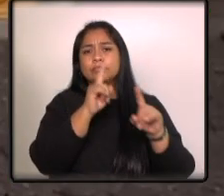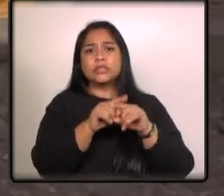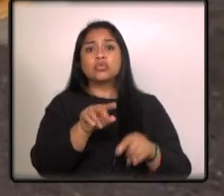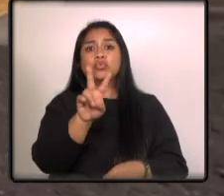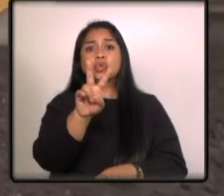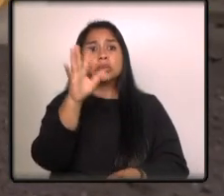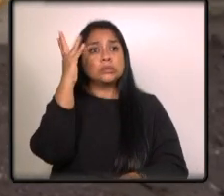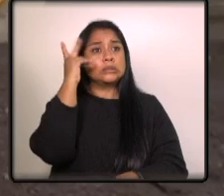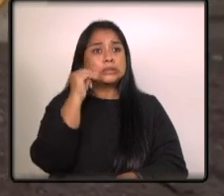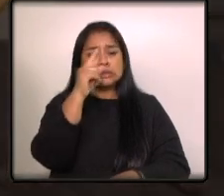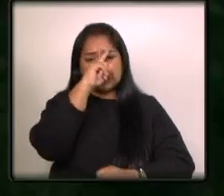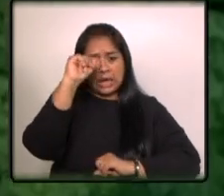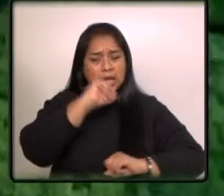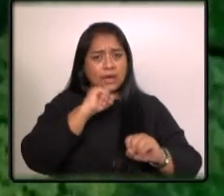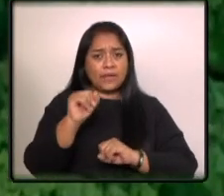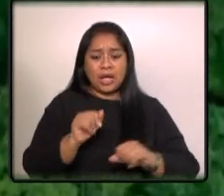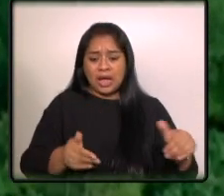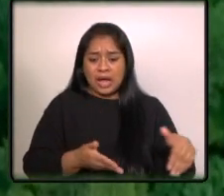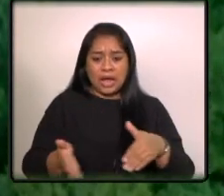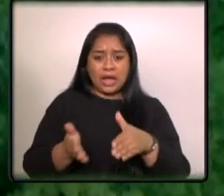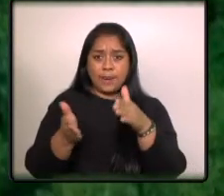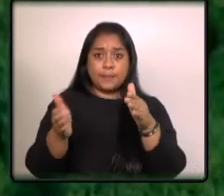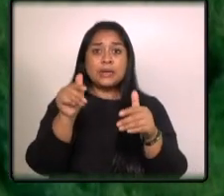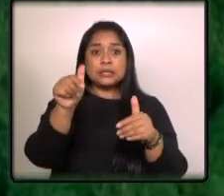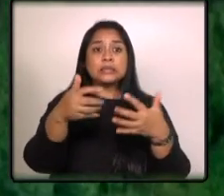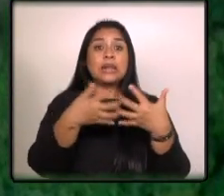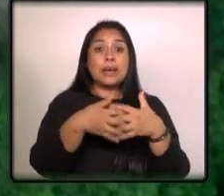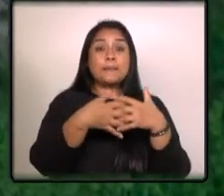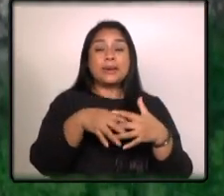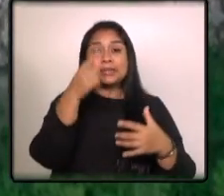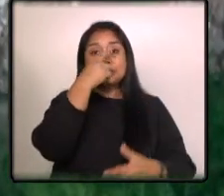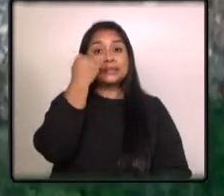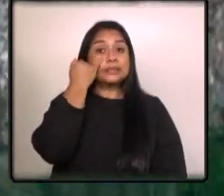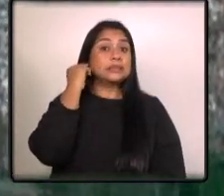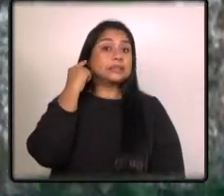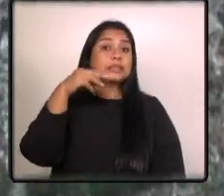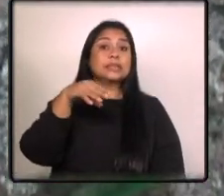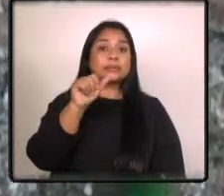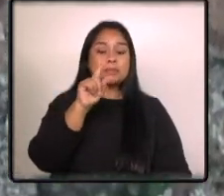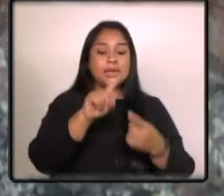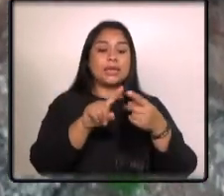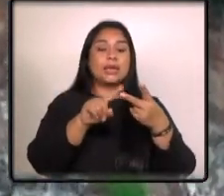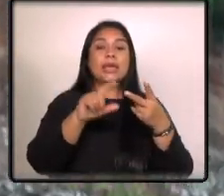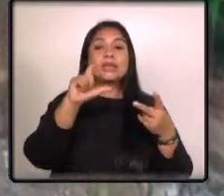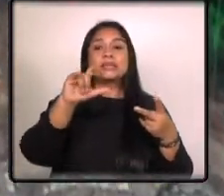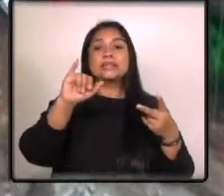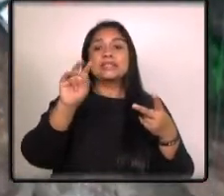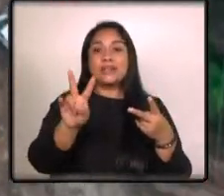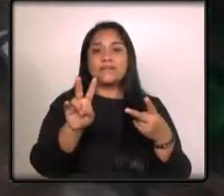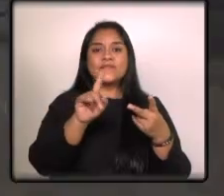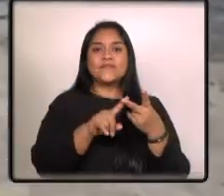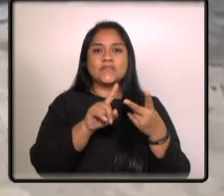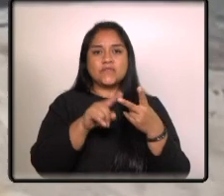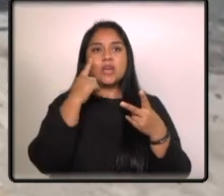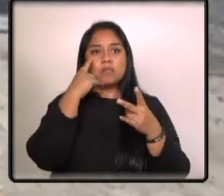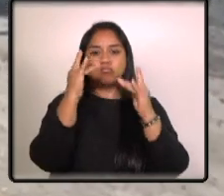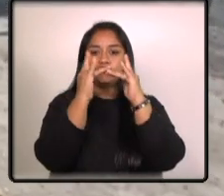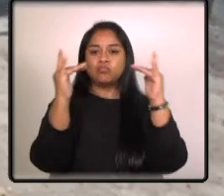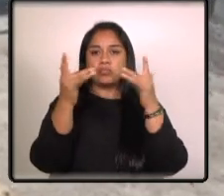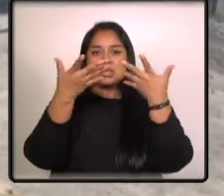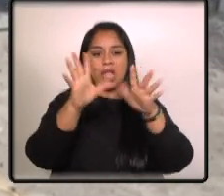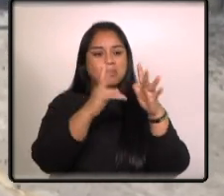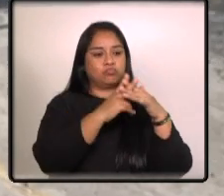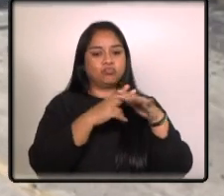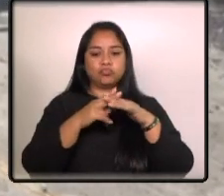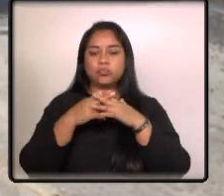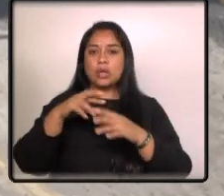días de trabajo entre caminos la empresa Sigma y el CIV han restablecido el paso por el puente colorado personal de